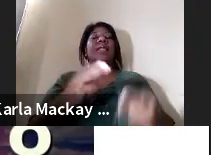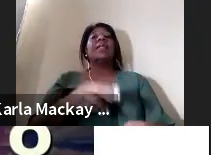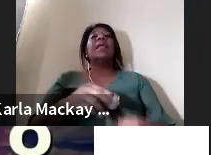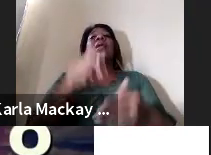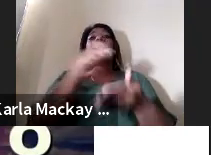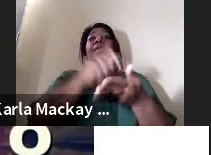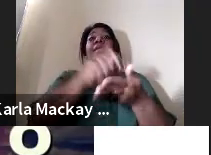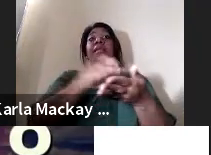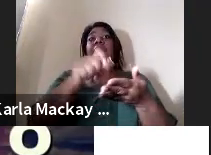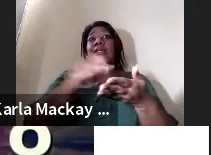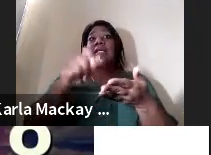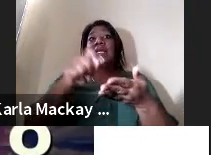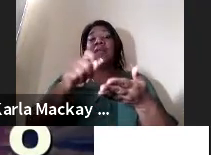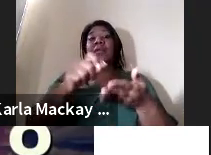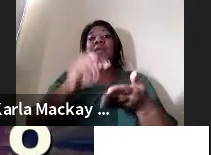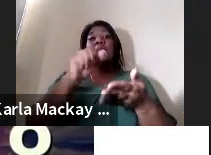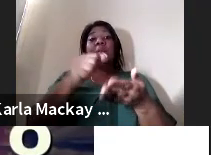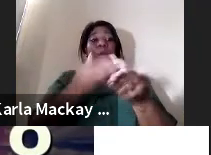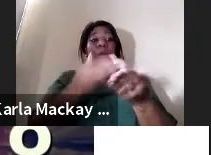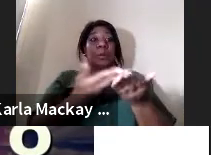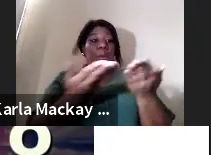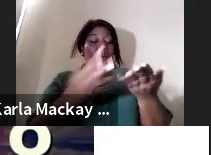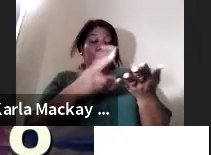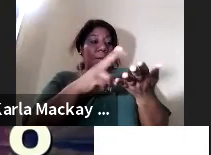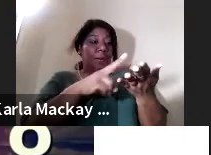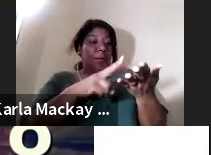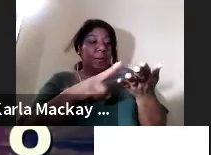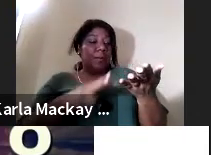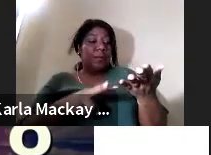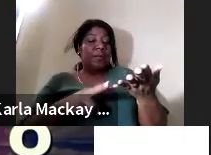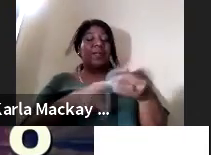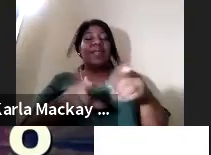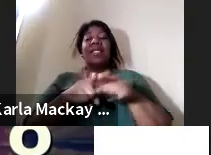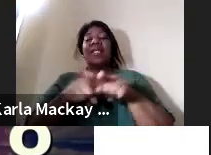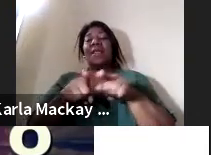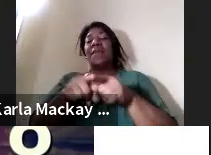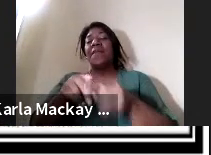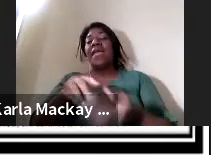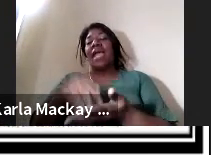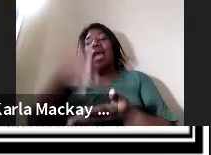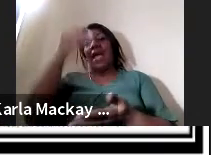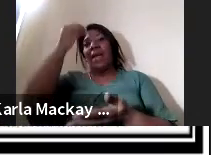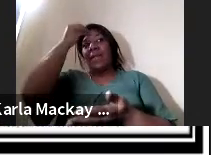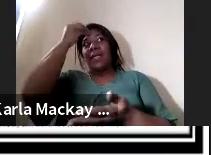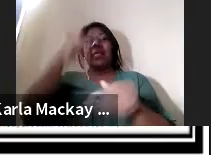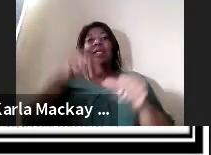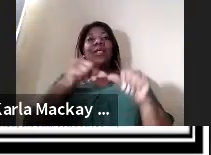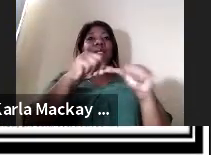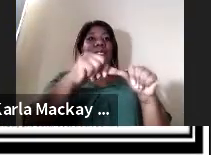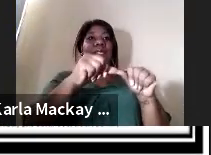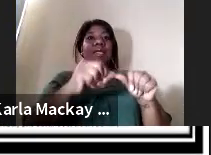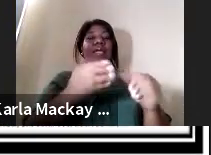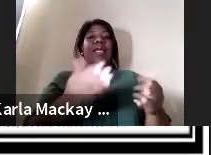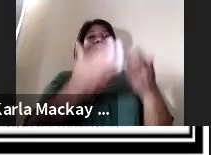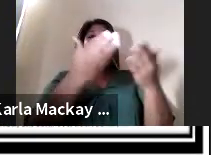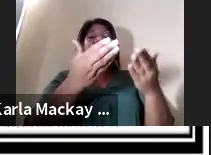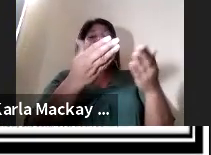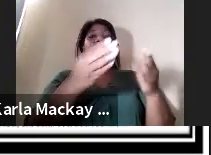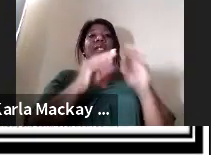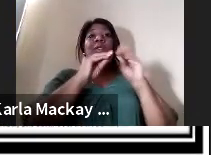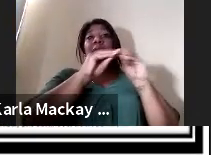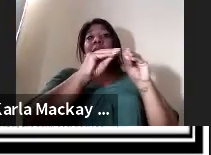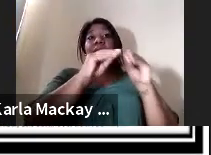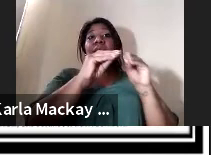él con su proyecto de investigación enseñando aprendiendo y produciendo también tenemos acá otros investigadores